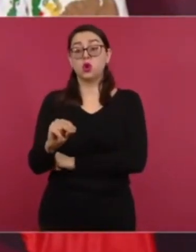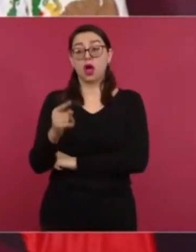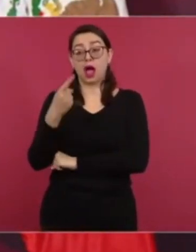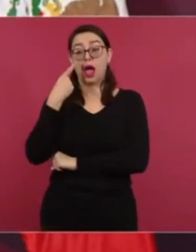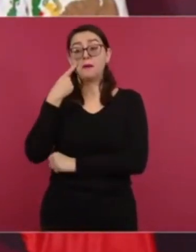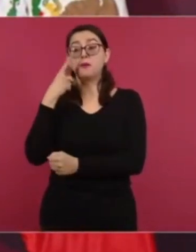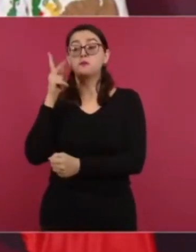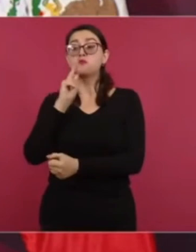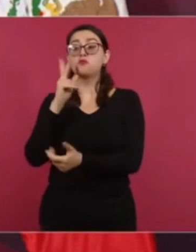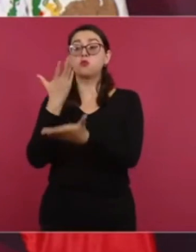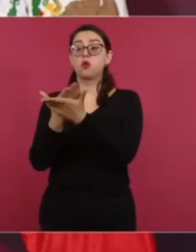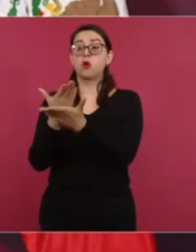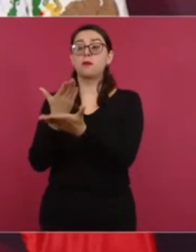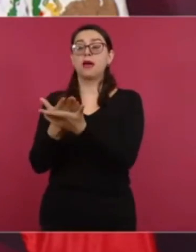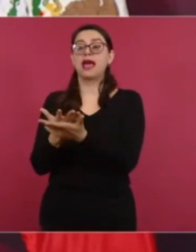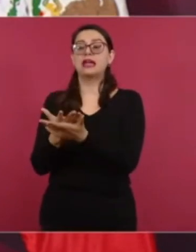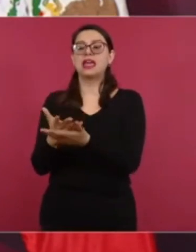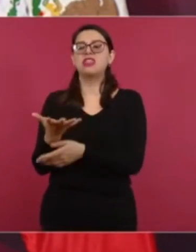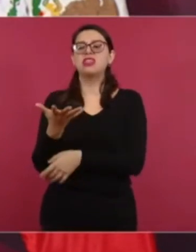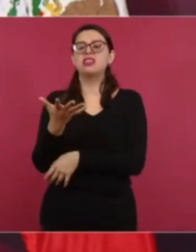los hechos de tortura